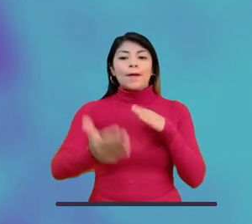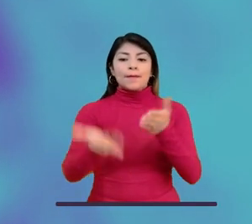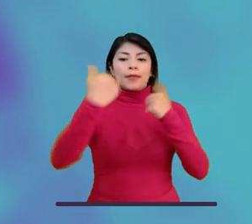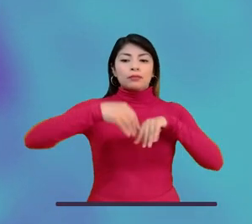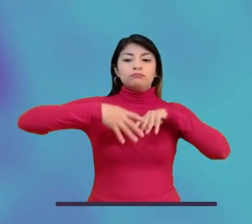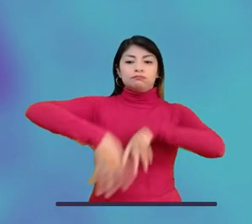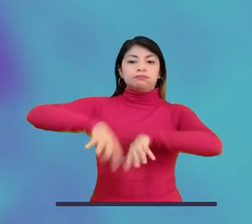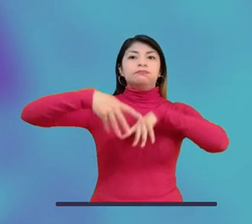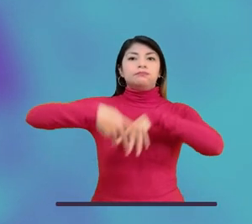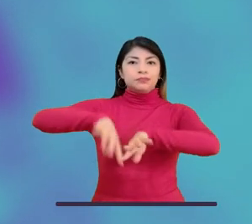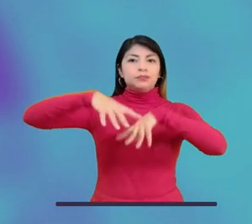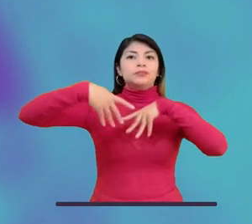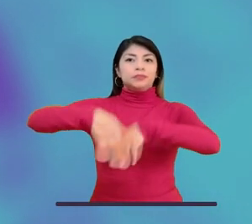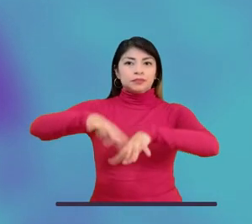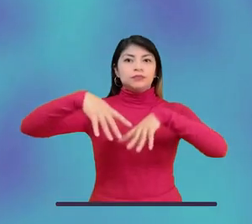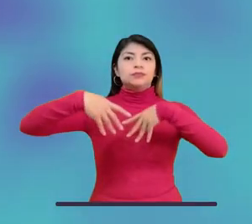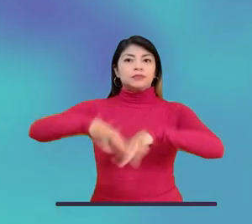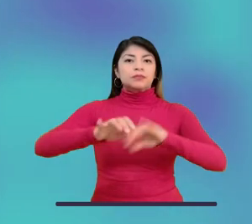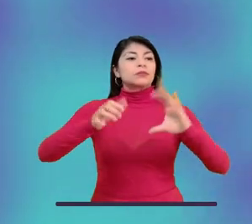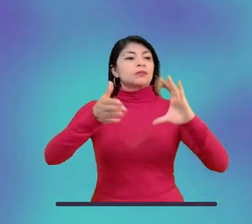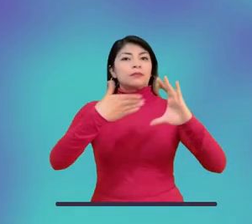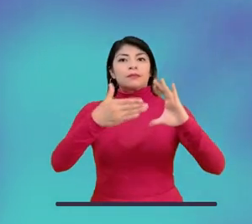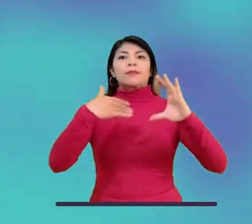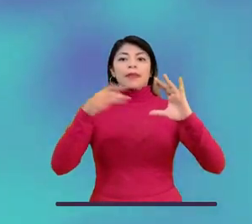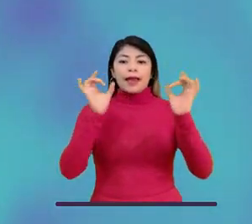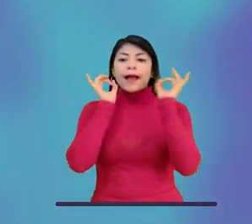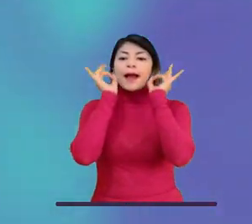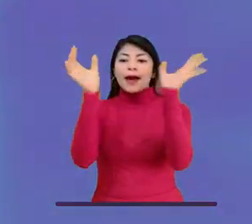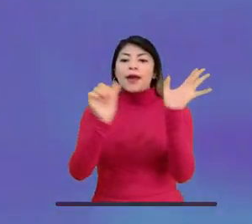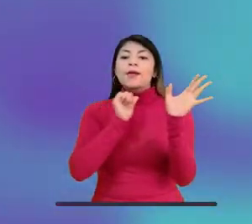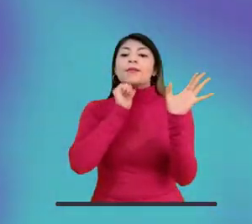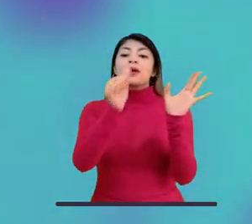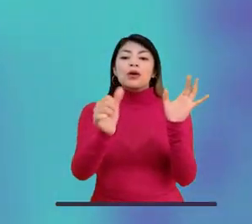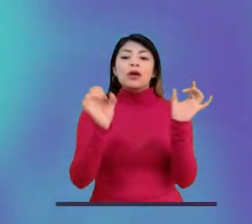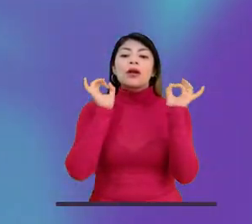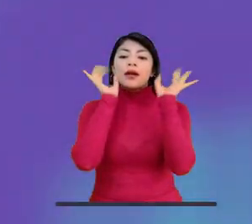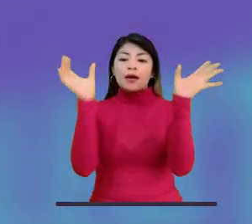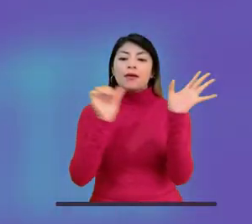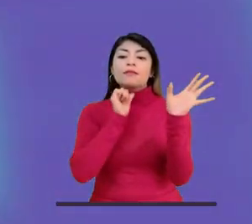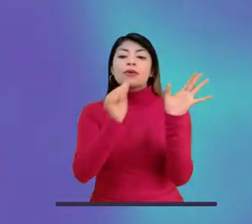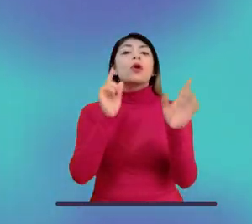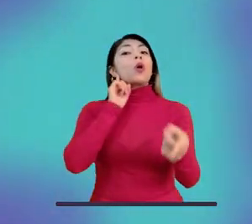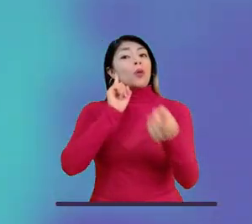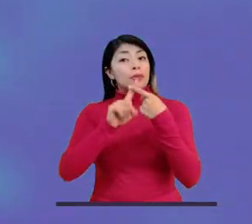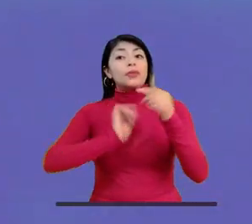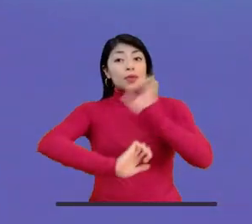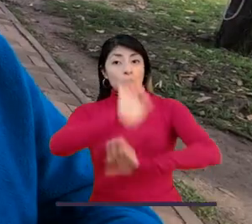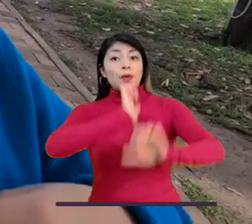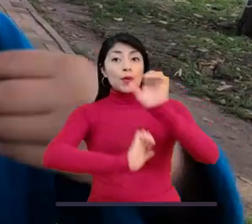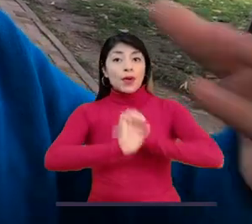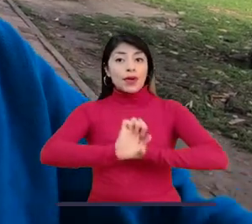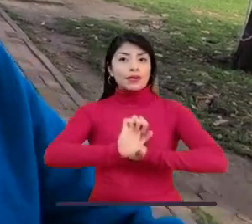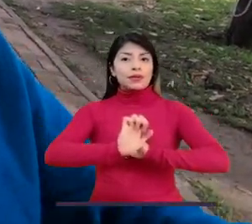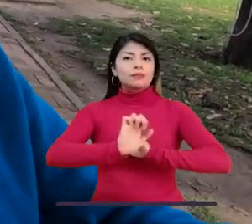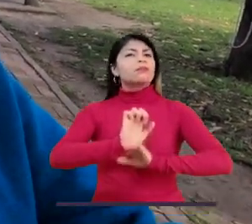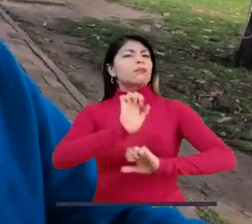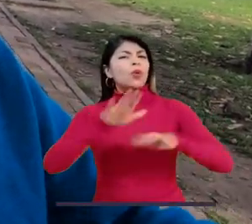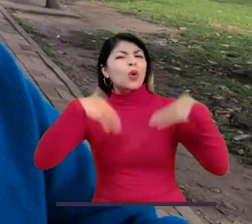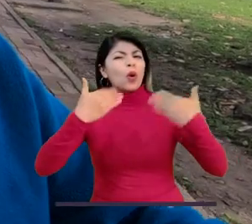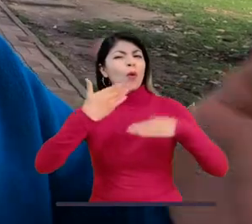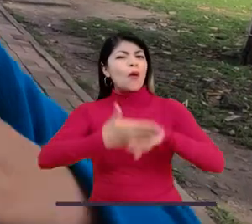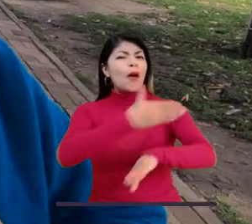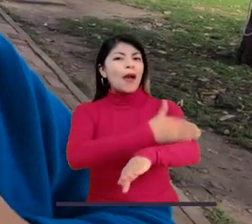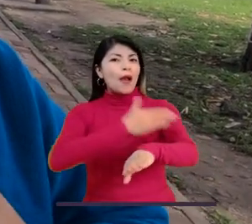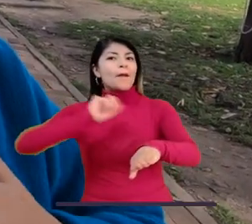a la marcha del 1 de octubre. ¡Evervencia climática ya! ¡Evervencia climática ya! Para defender algo